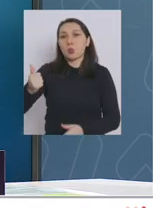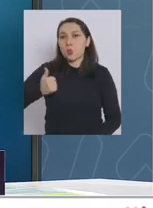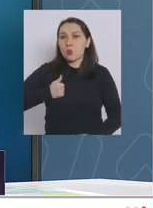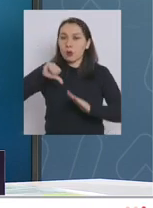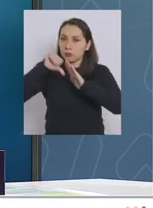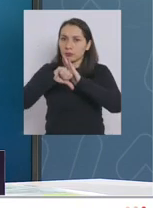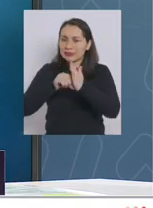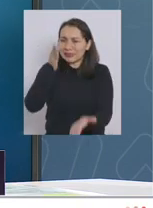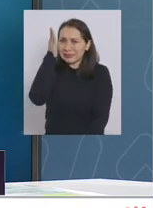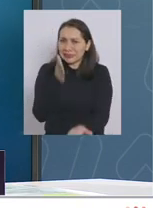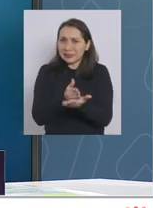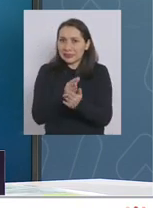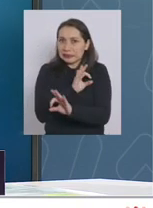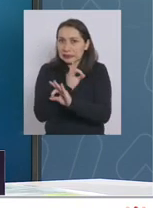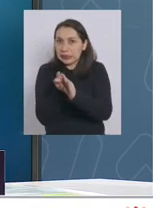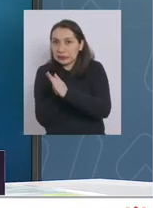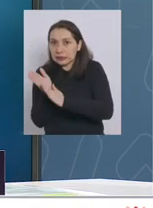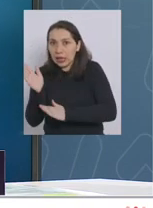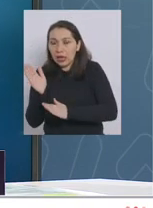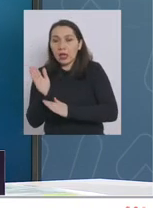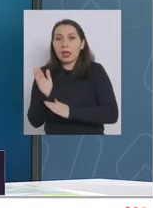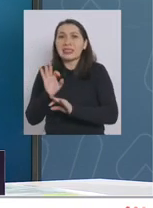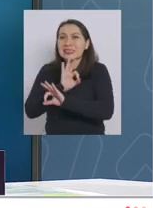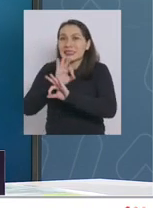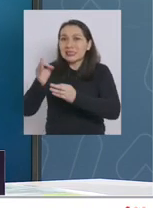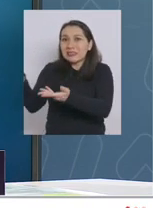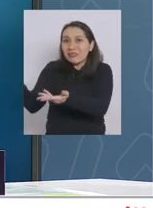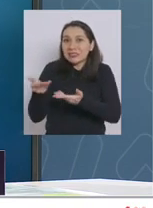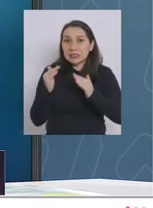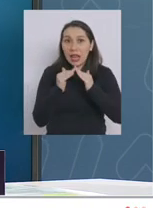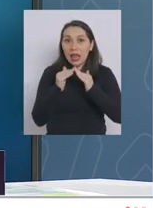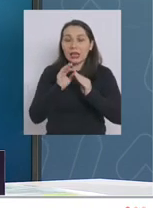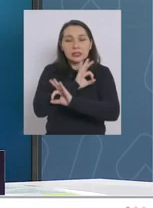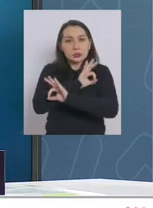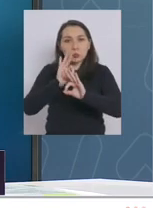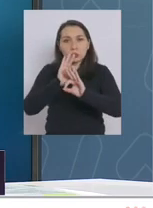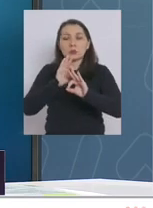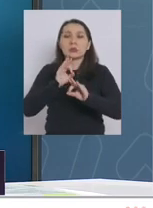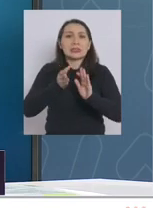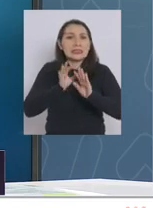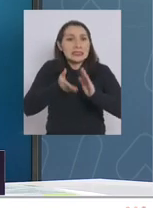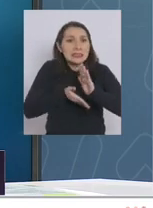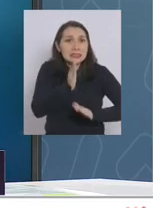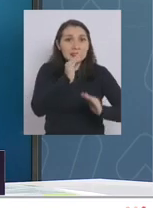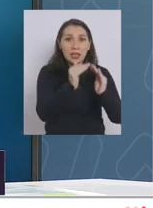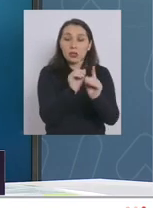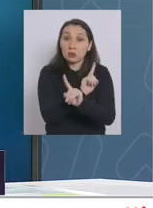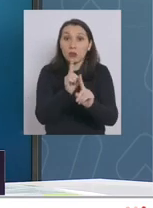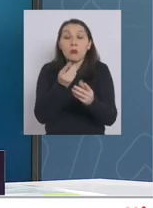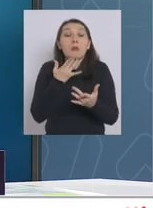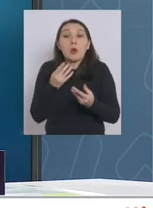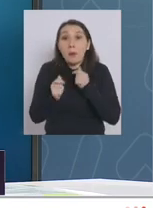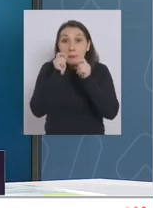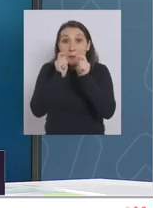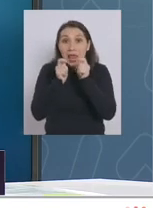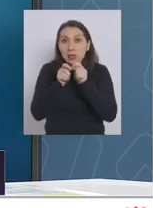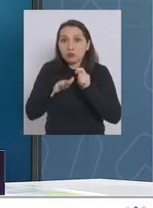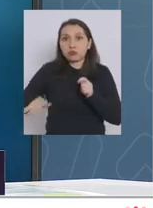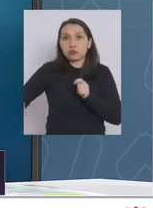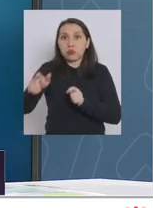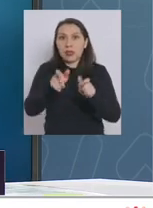cuarentena estricta, sin recibir gente en sus casas, sin salir de sus casas, pues se pone en riesgo a la población.